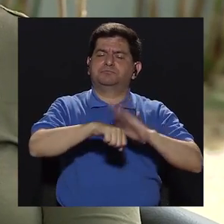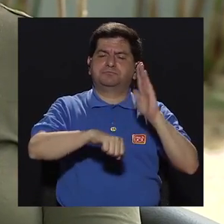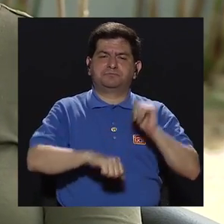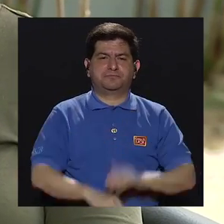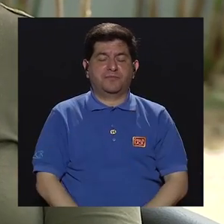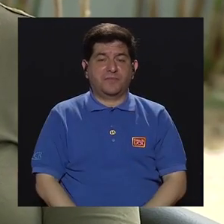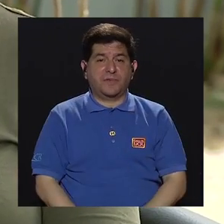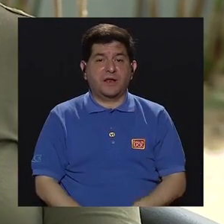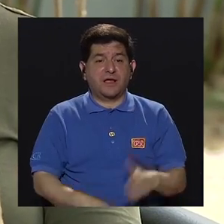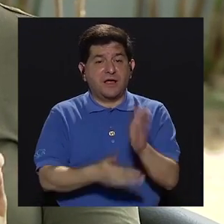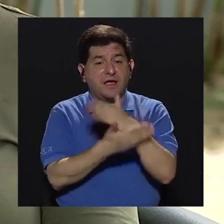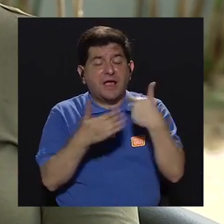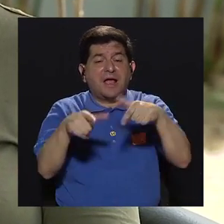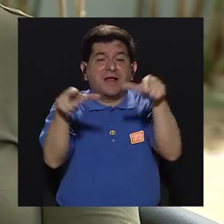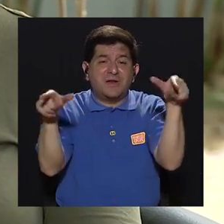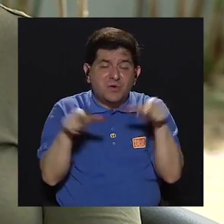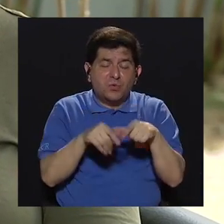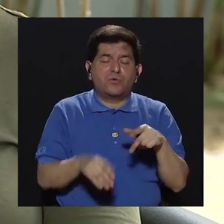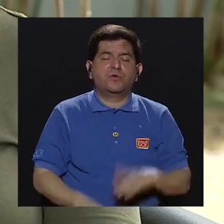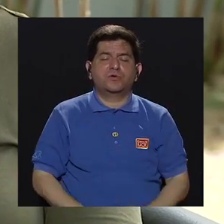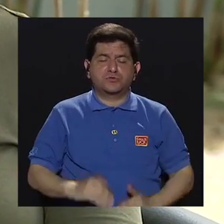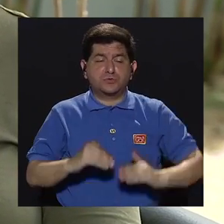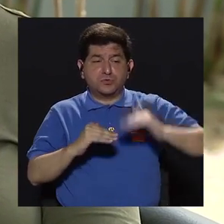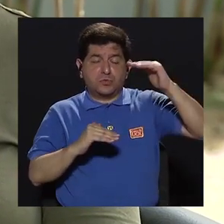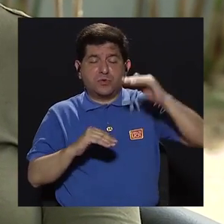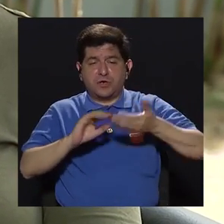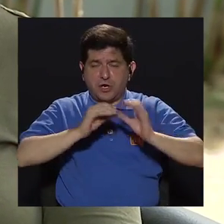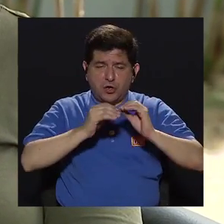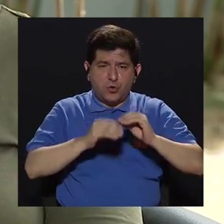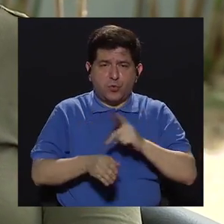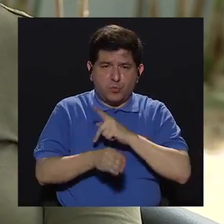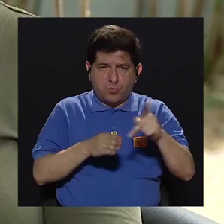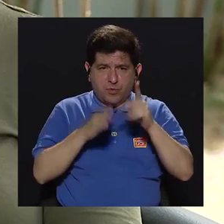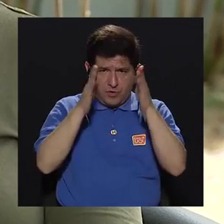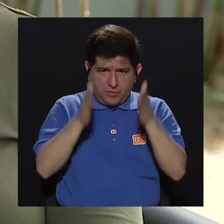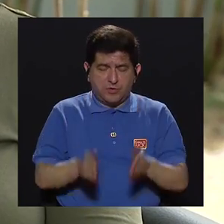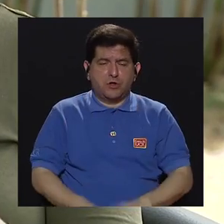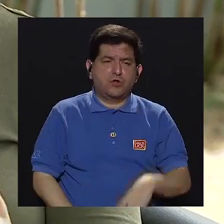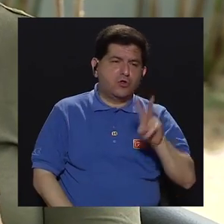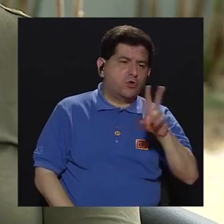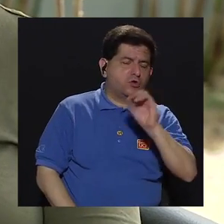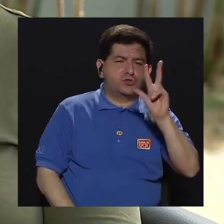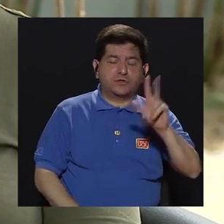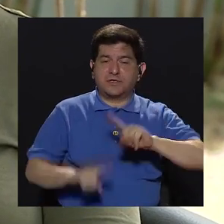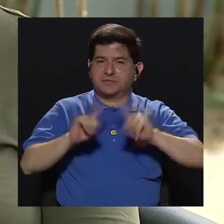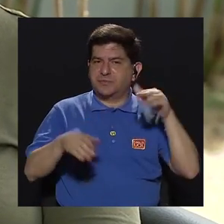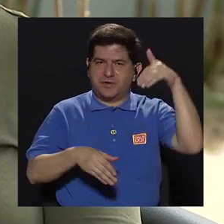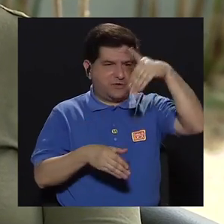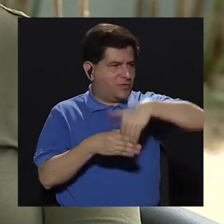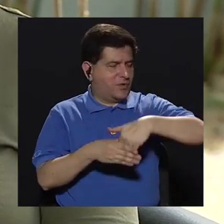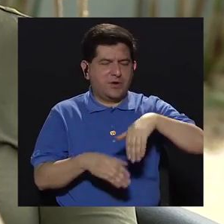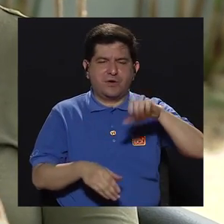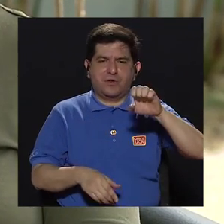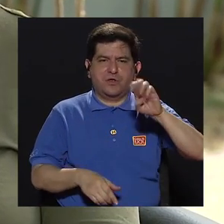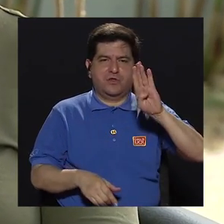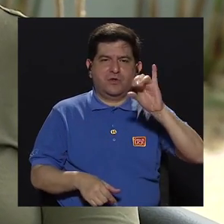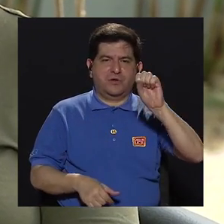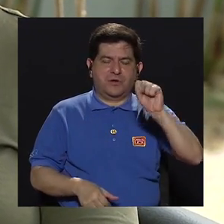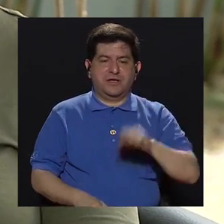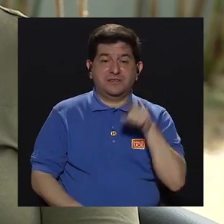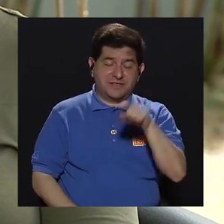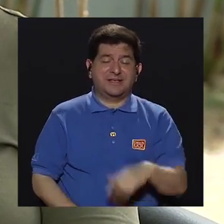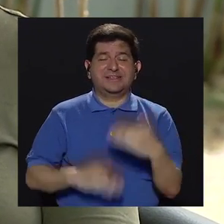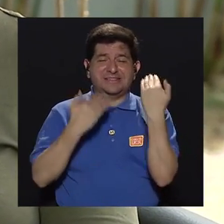permiten y en algunas áreas hay más profesionales, tal vez dos o tres, pero no están insertados en los EVAE, entonces es una